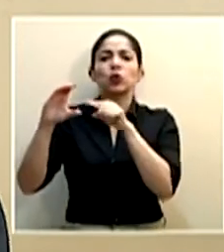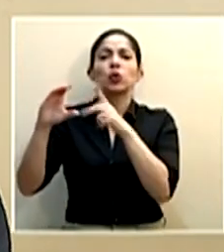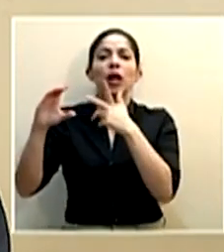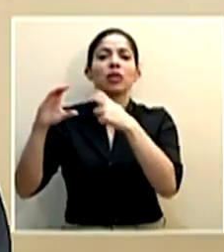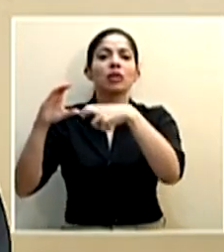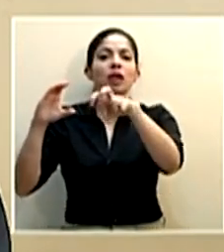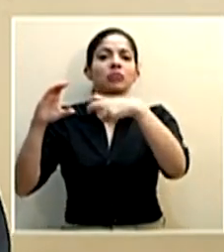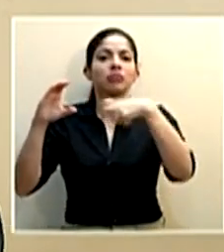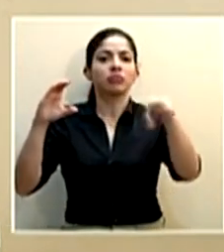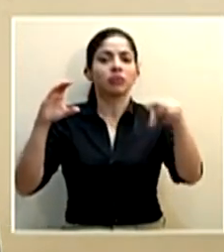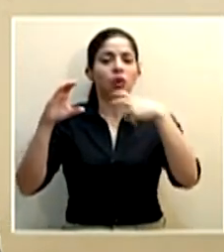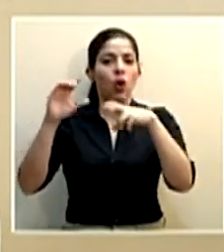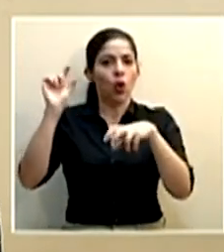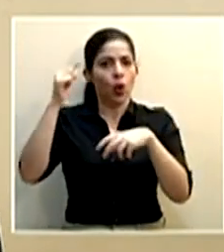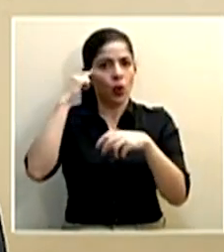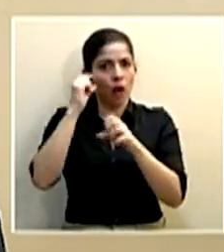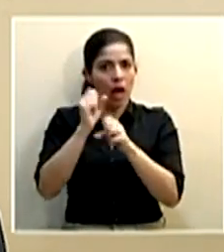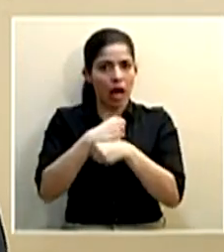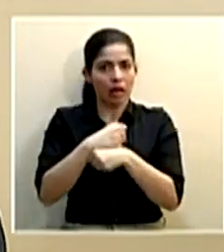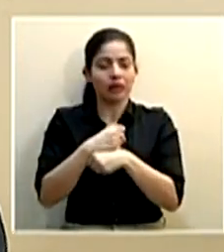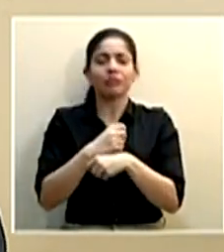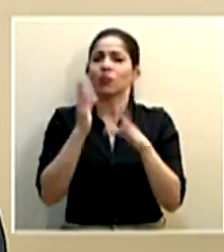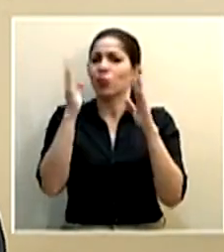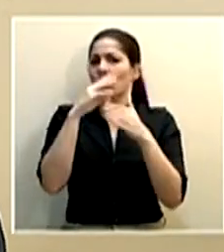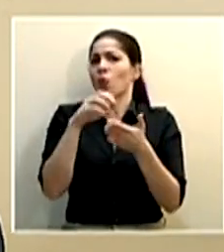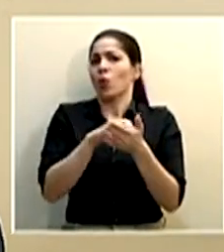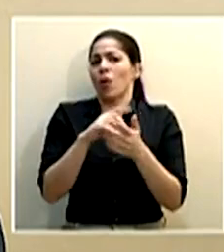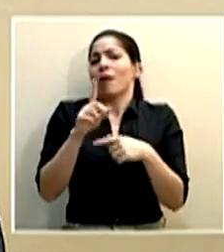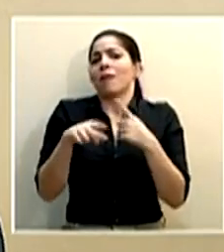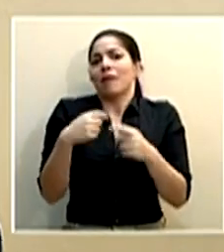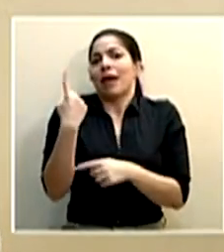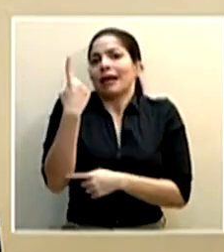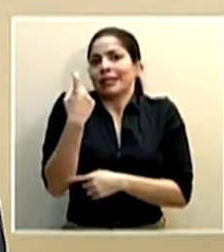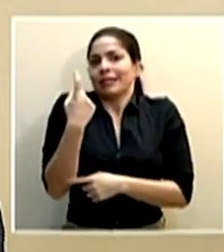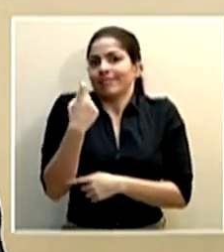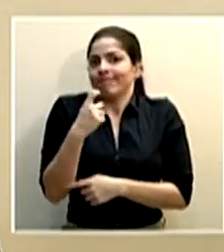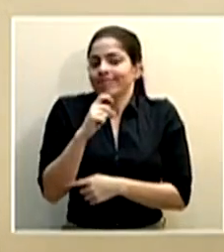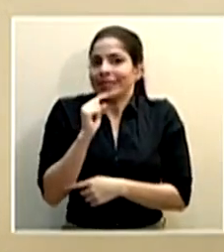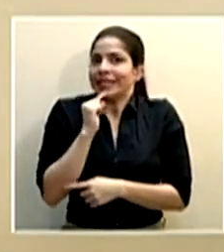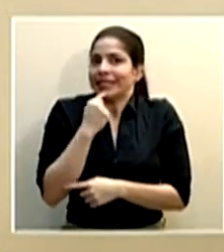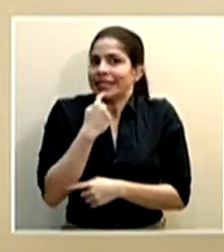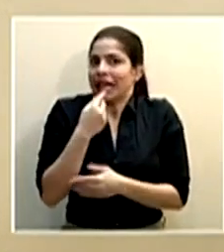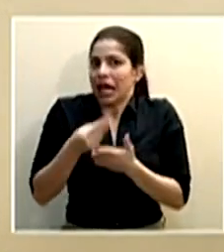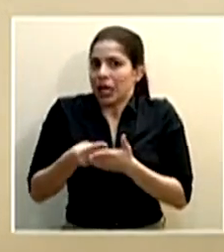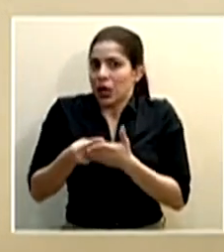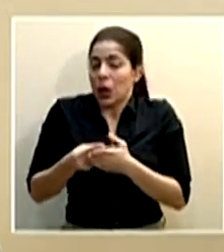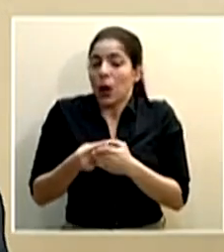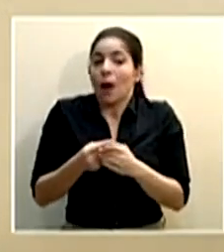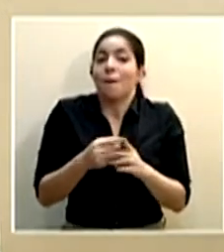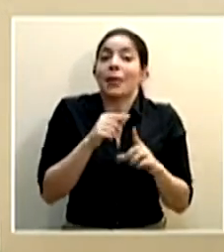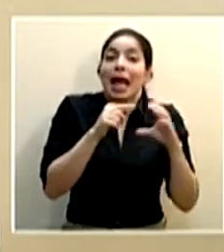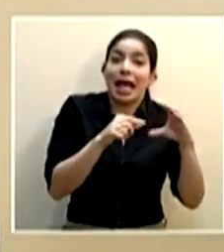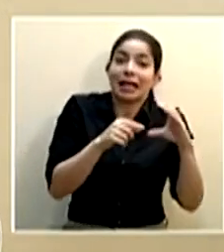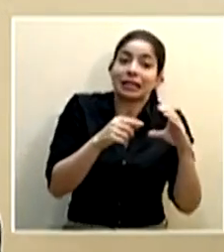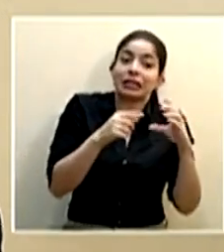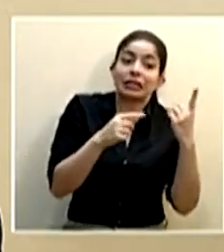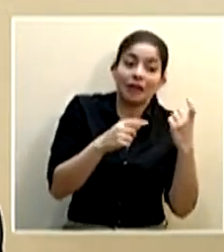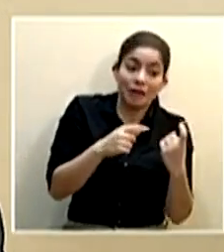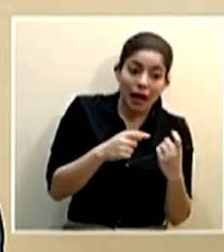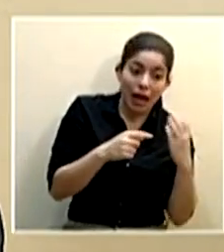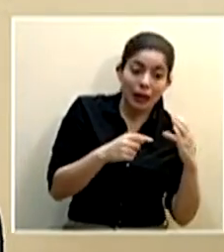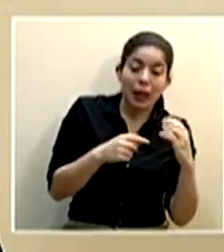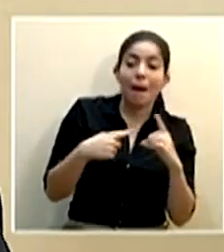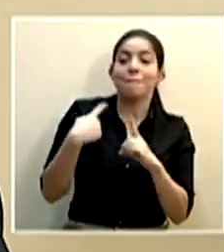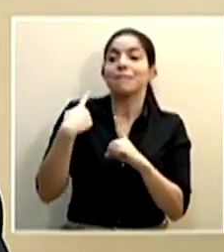traslados que hace el gobierno central y sin duda vamos a tener un hueco muy serio aunado o acompañado a los diferentes